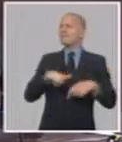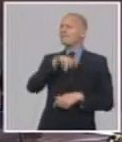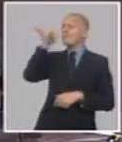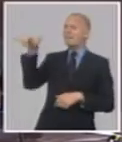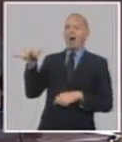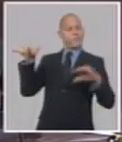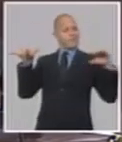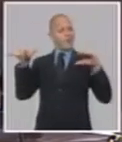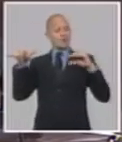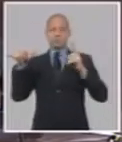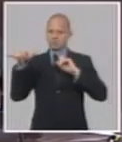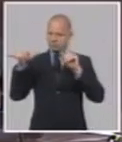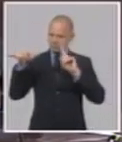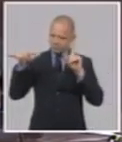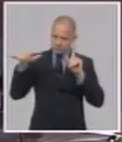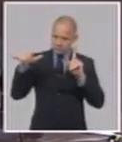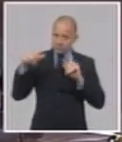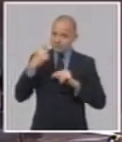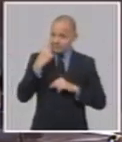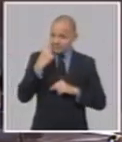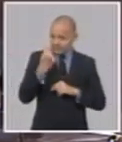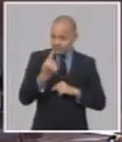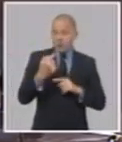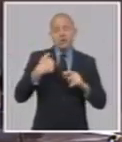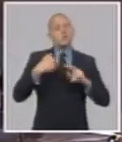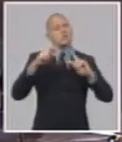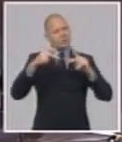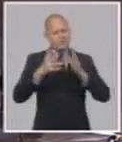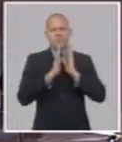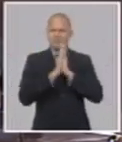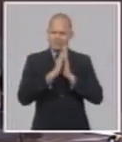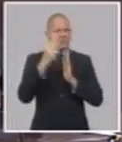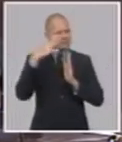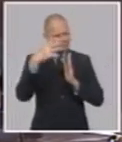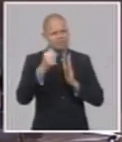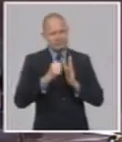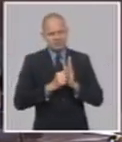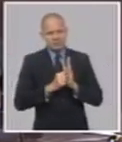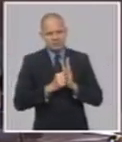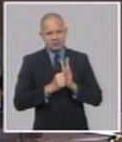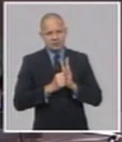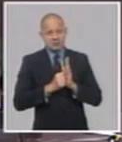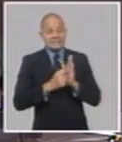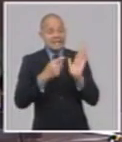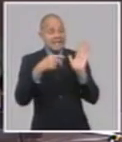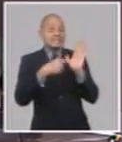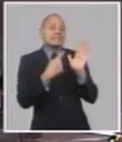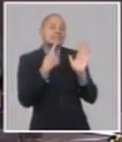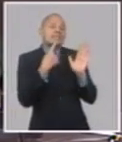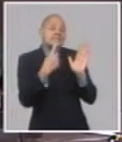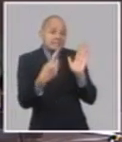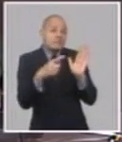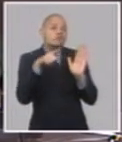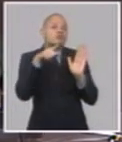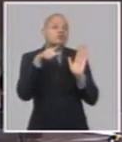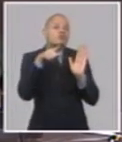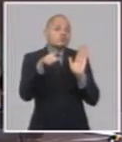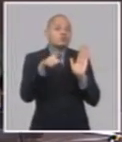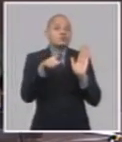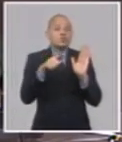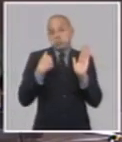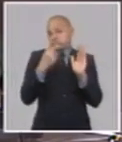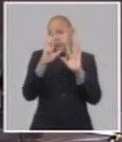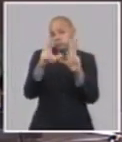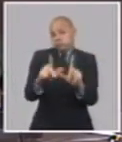la sutileza, por eso me veo obligada un poco a esclarecer ese tema aquí. Lo que